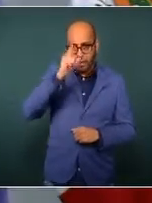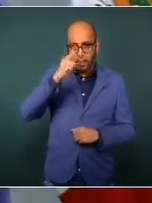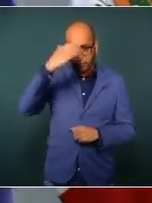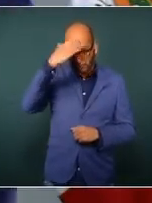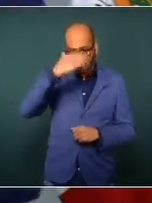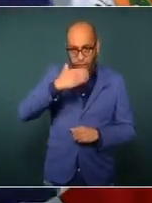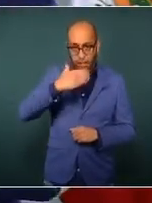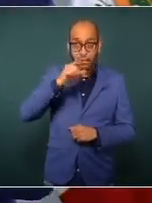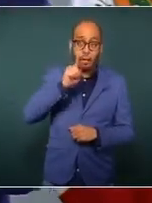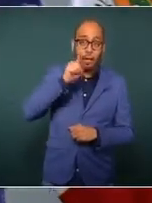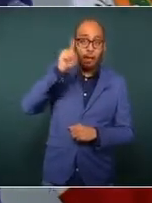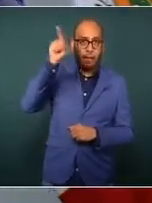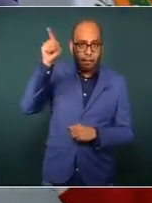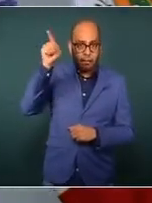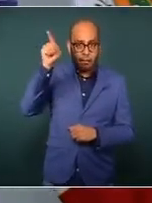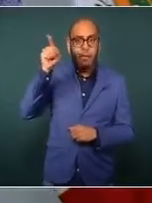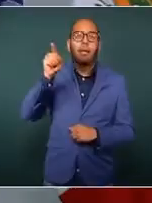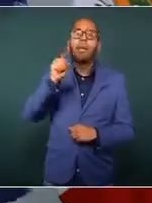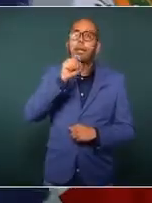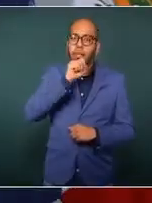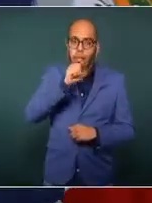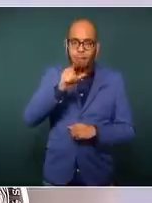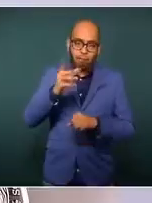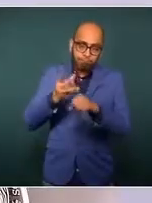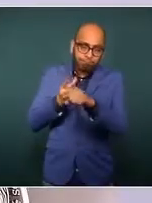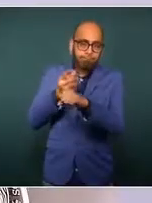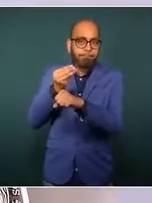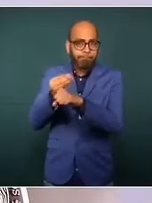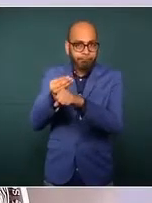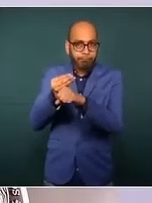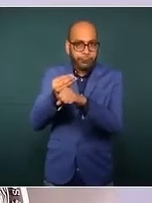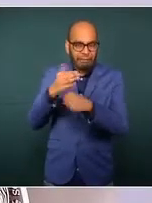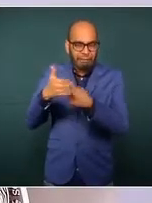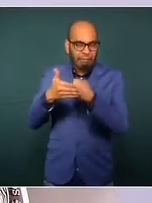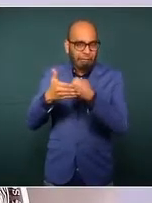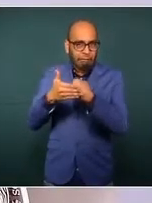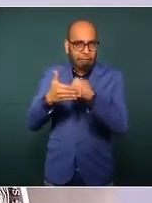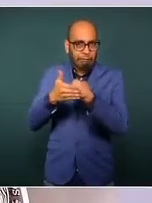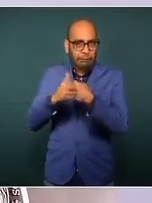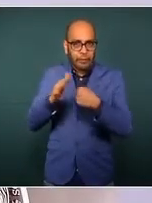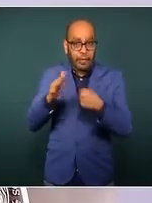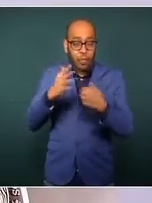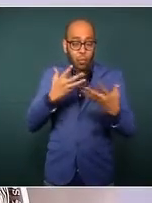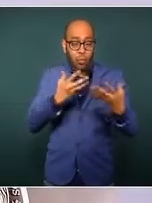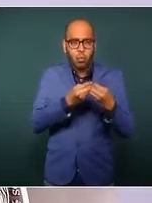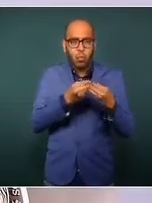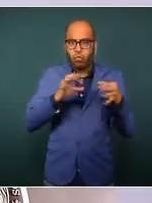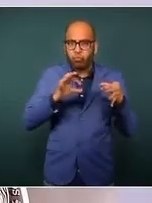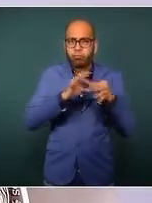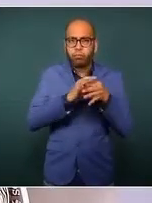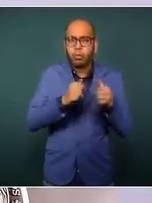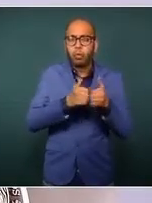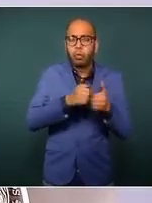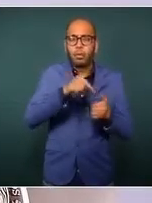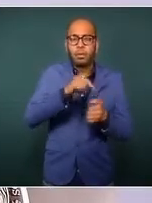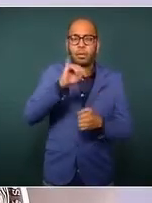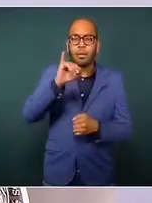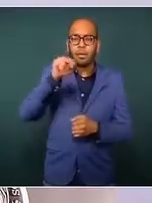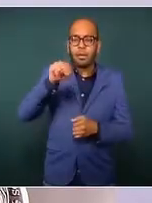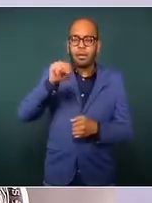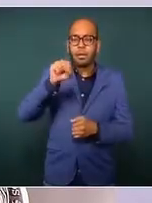su rehabilitación de manera coordinada con el Insabi. Y el otro es el tema